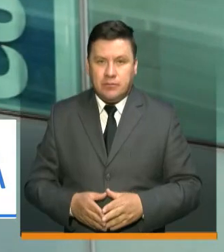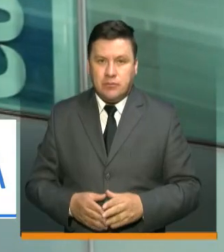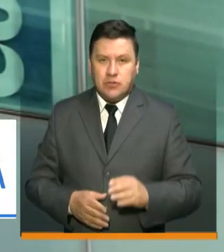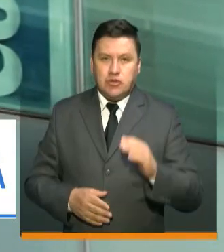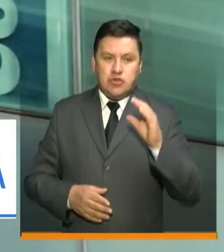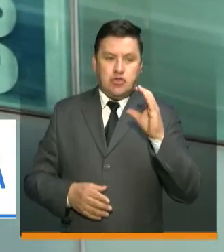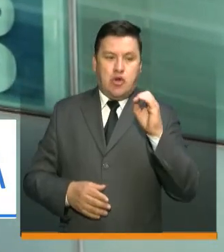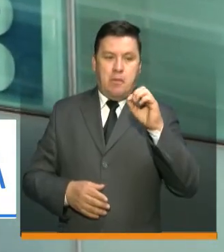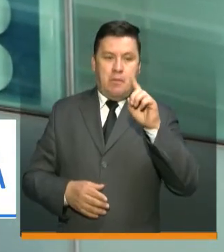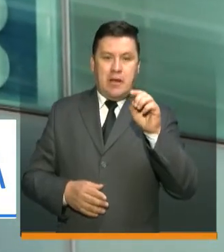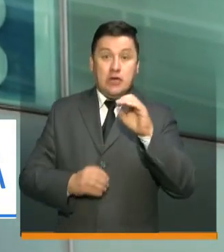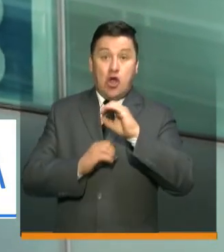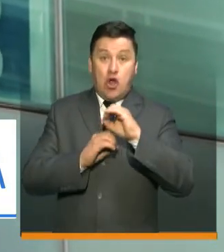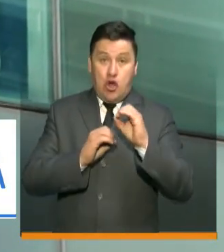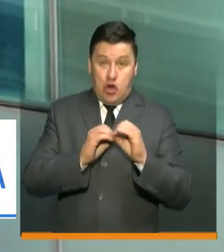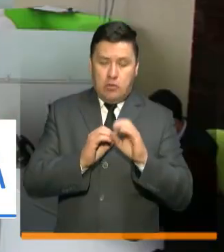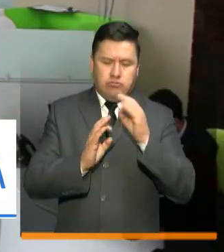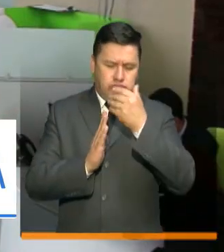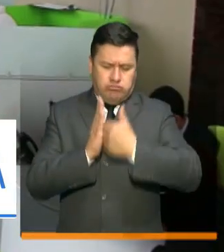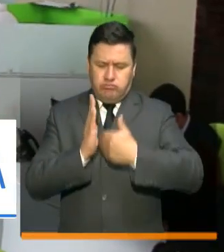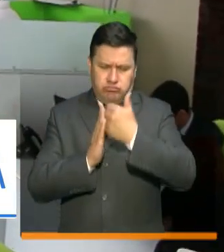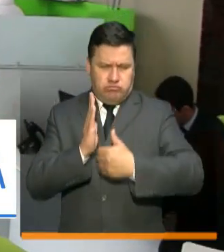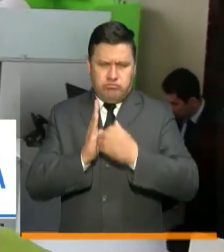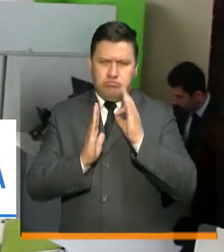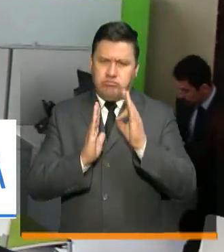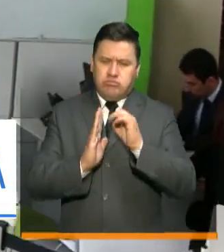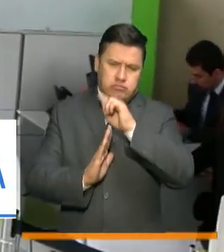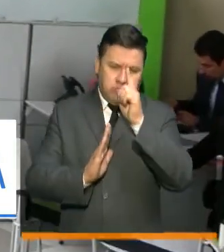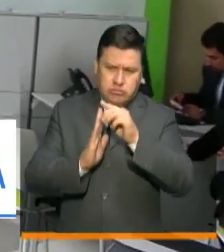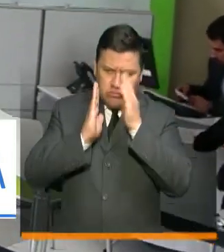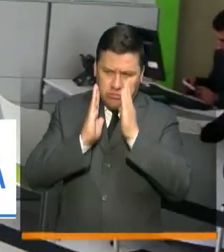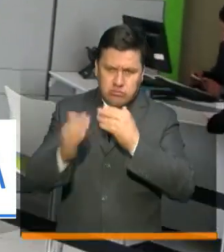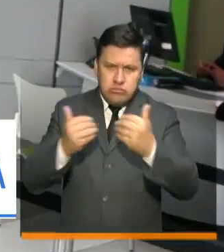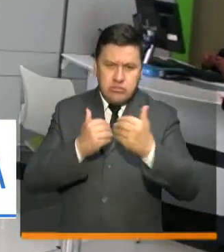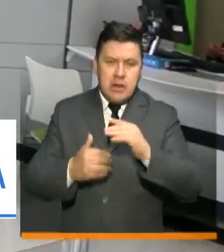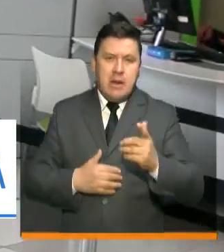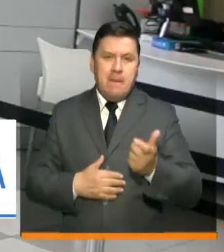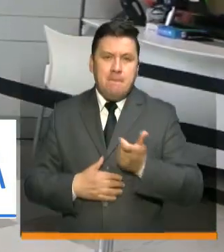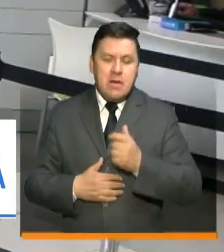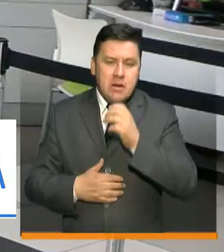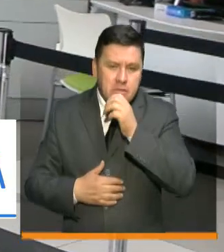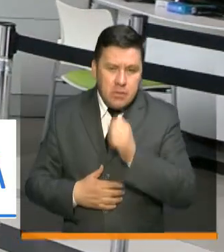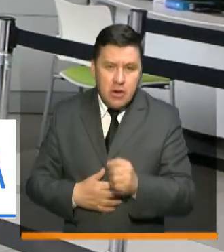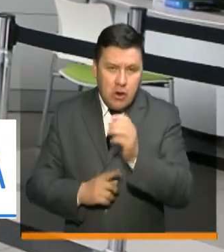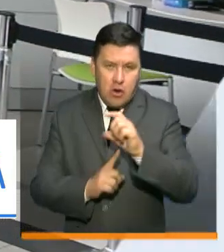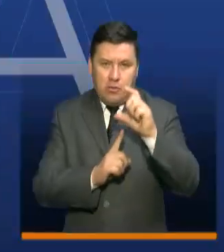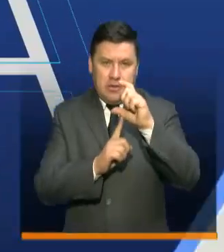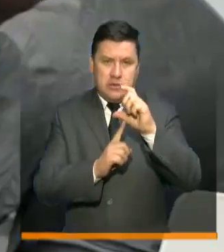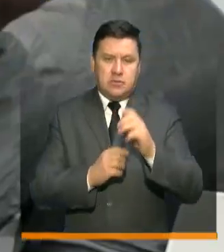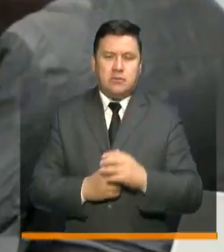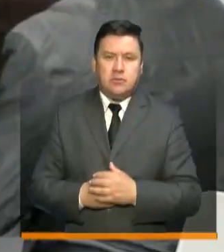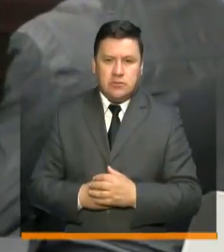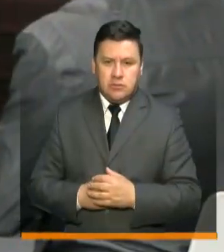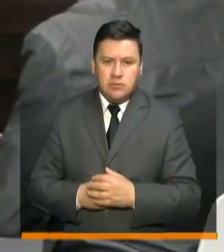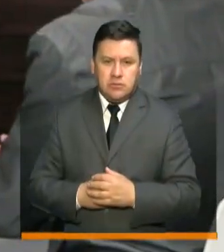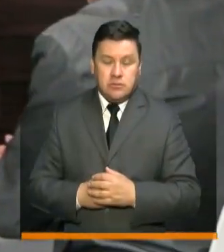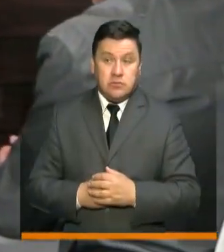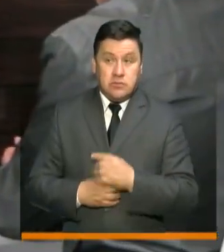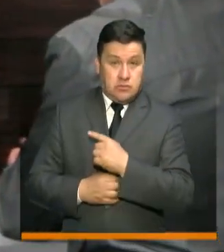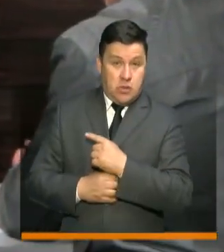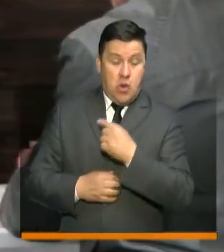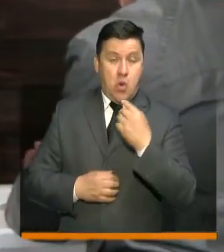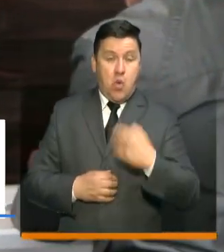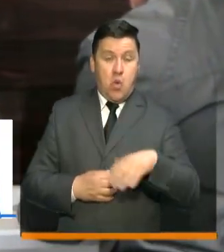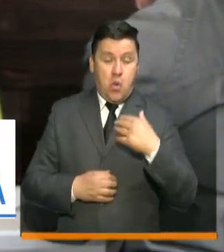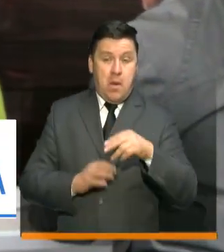Colpensiones implementa trámite 100% en línea para solicitud de pensión de vejez. Esta es